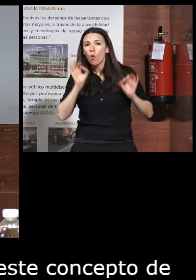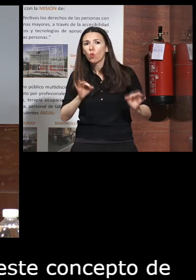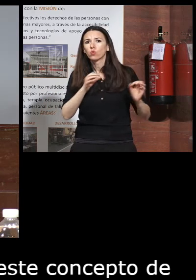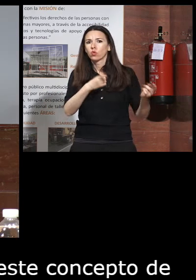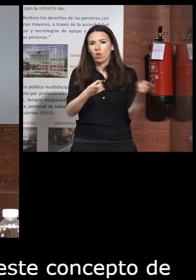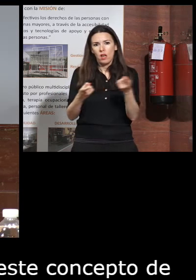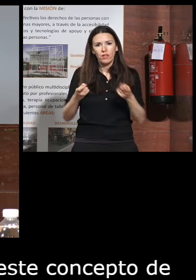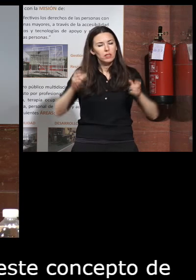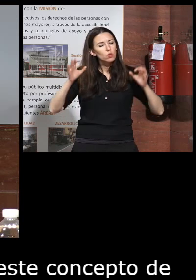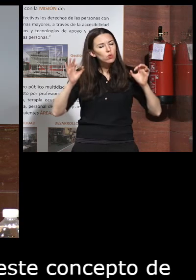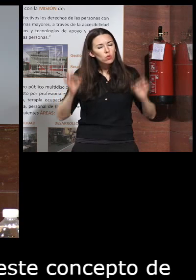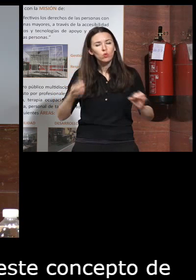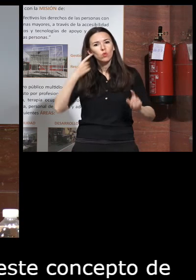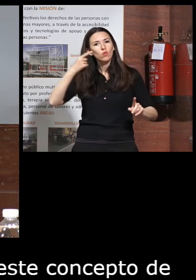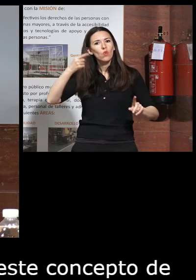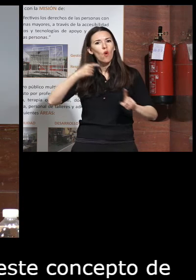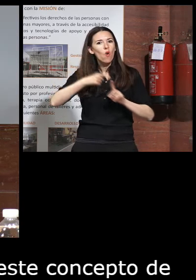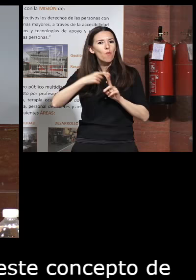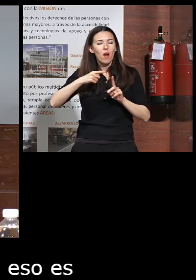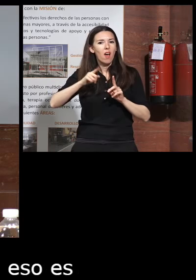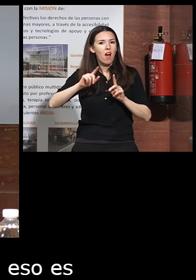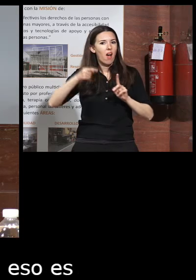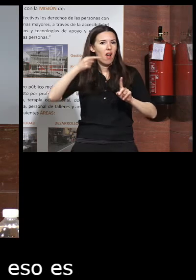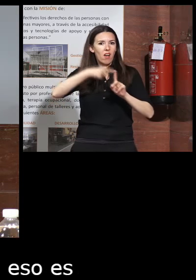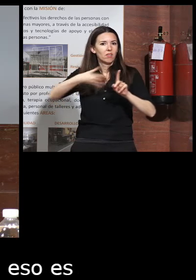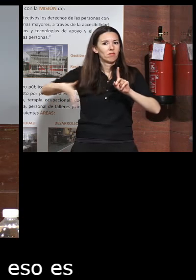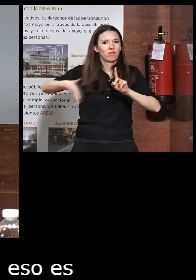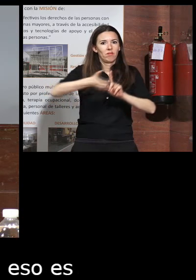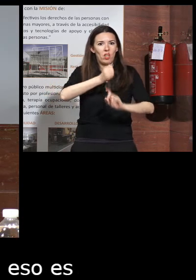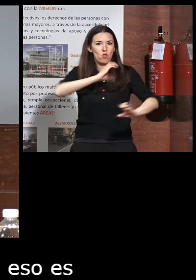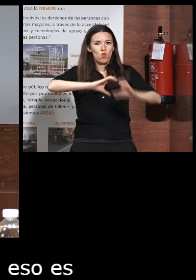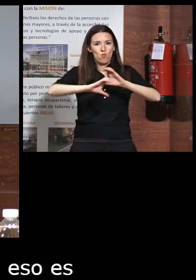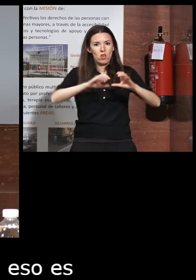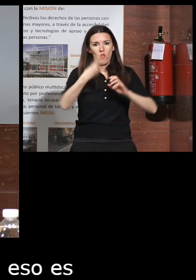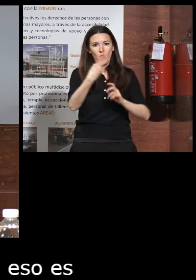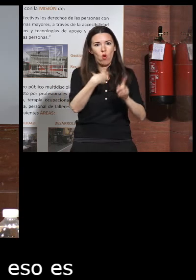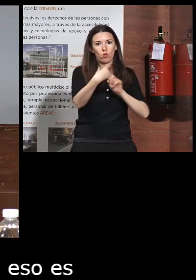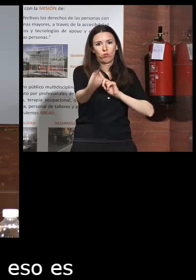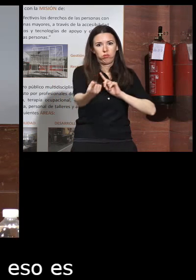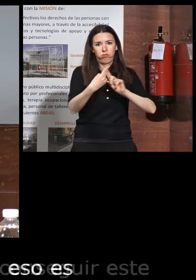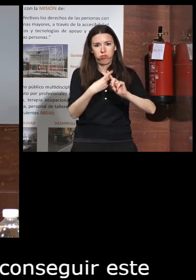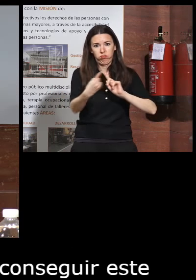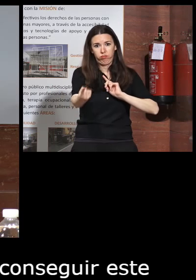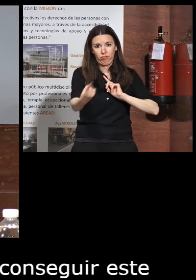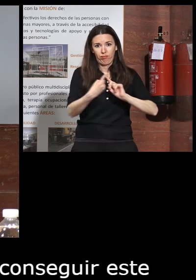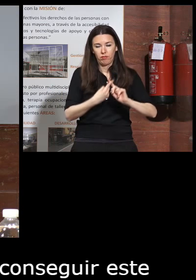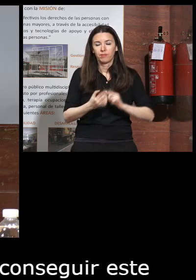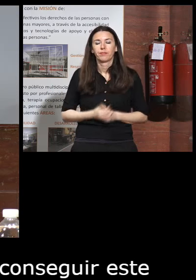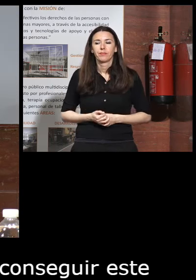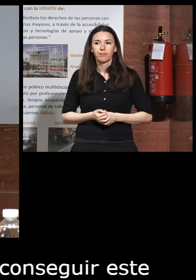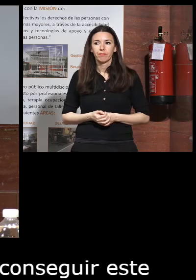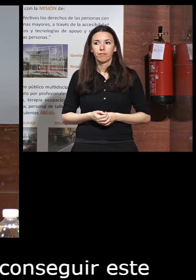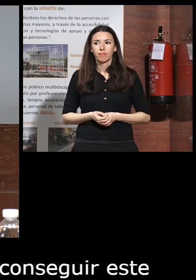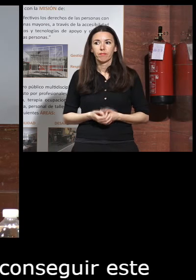necesitamos para conseguir este objetivo de comunicación en los dos sentidos entonces lo que